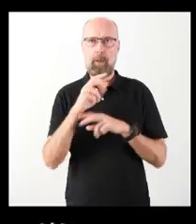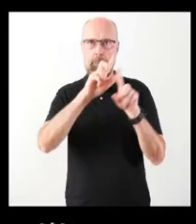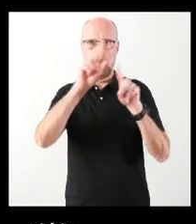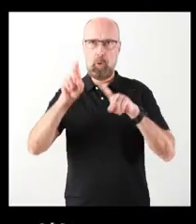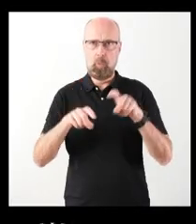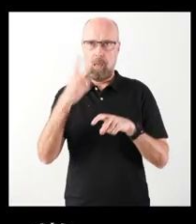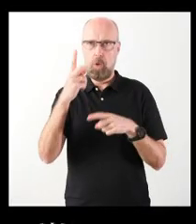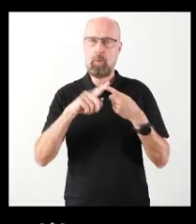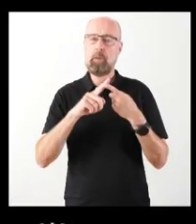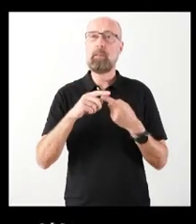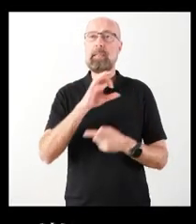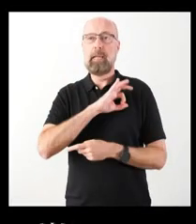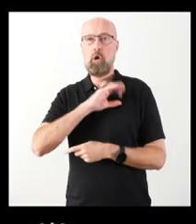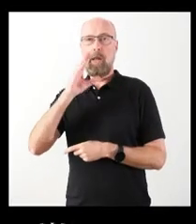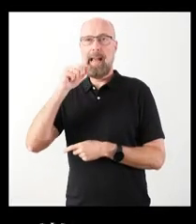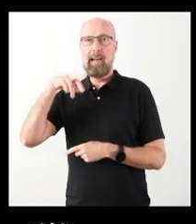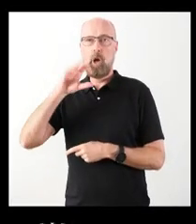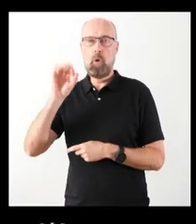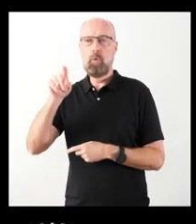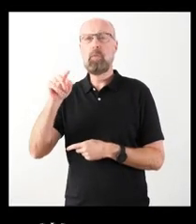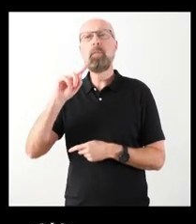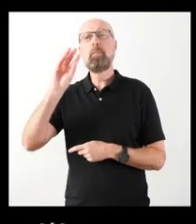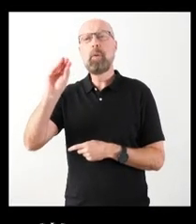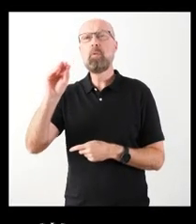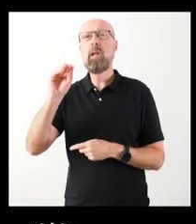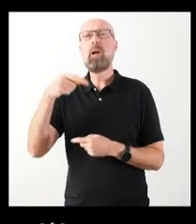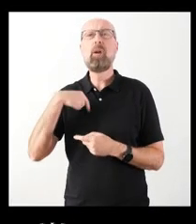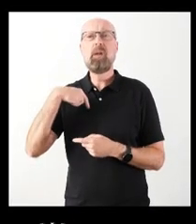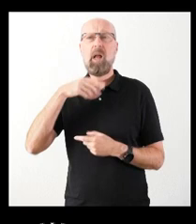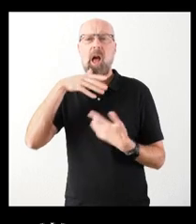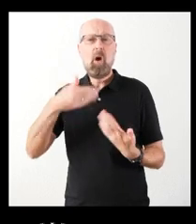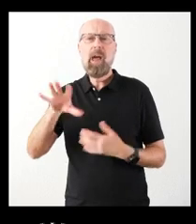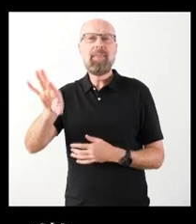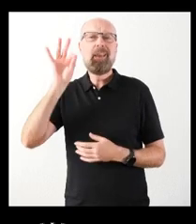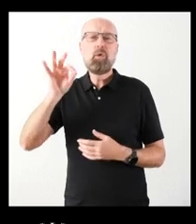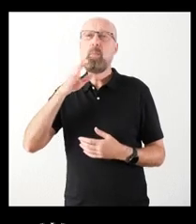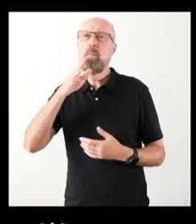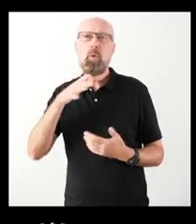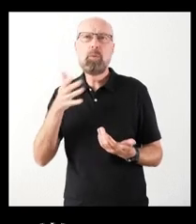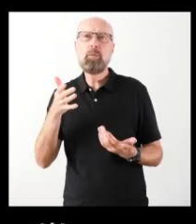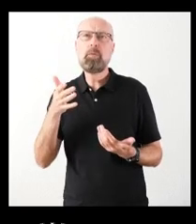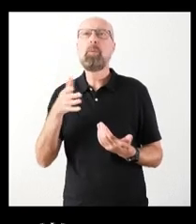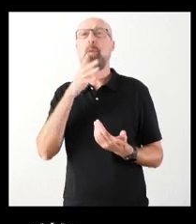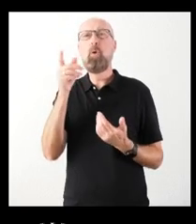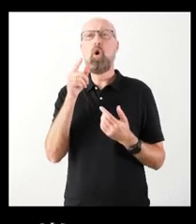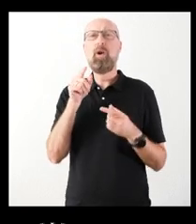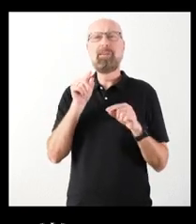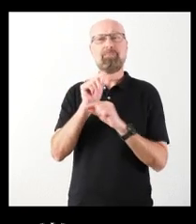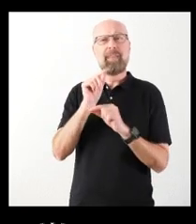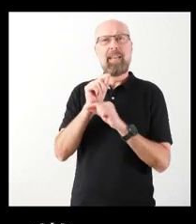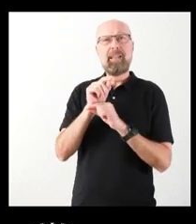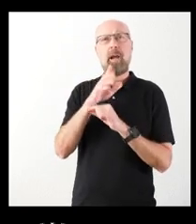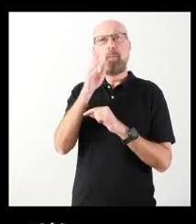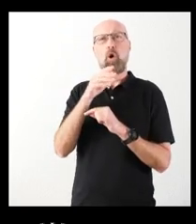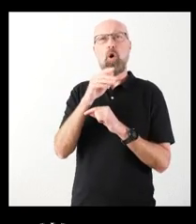La primera es al señor Carnero. Le quería preguntar qué es lo que le ha llevado a tomar la decisión en este momento. No sé si esas críticas a su doble condición de consejero